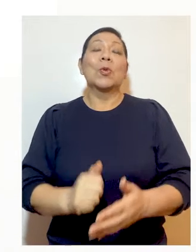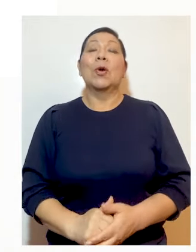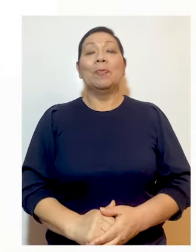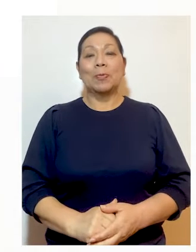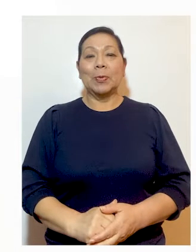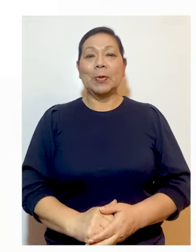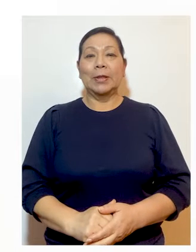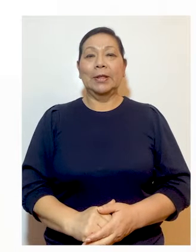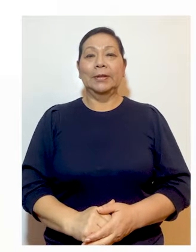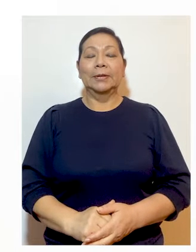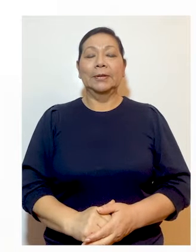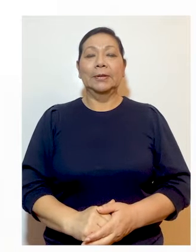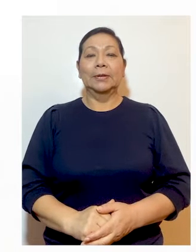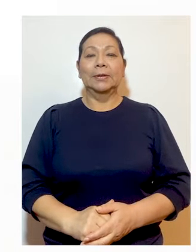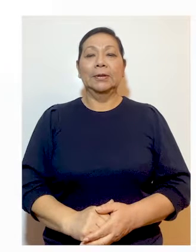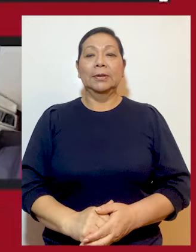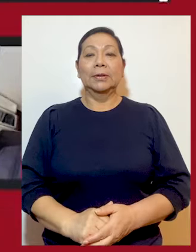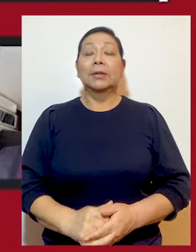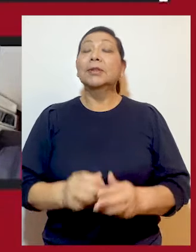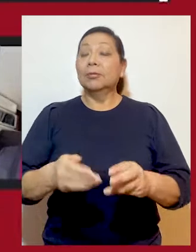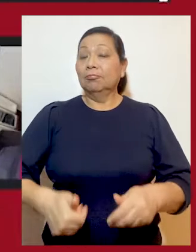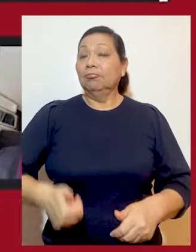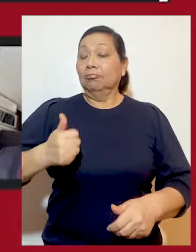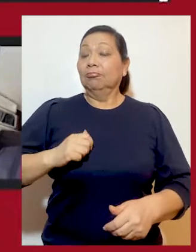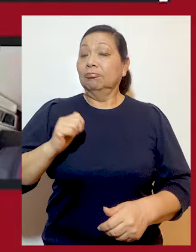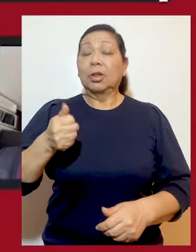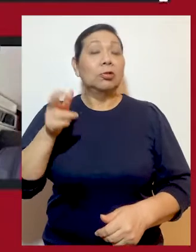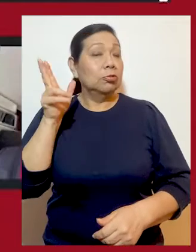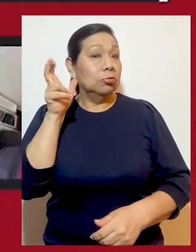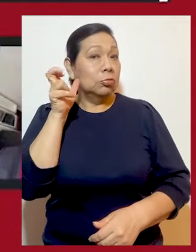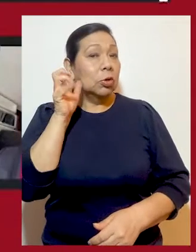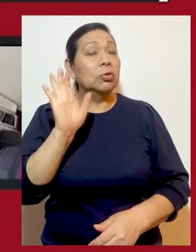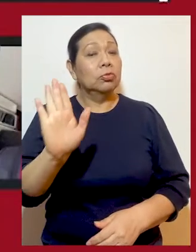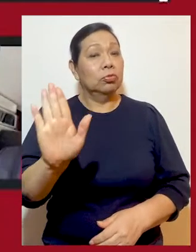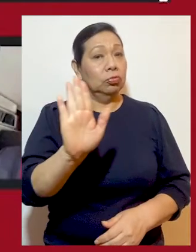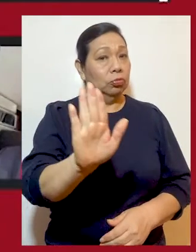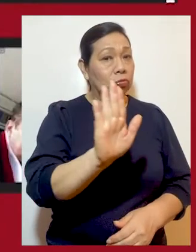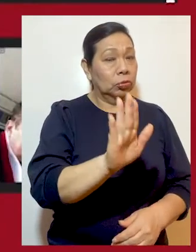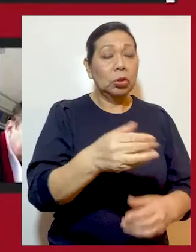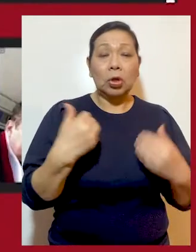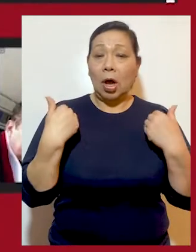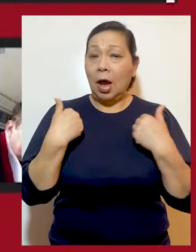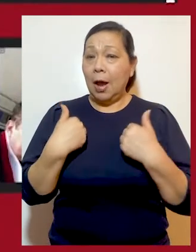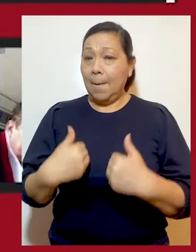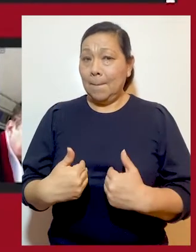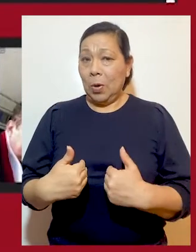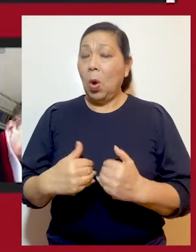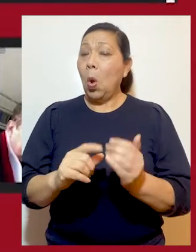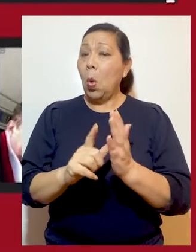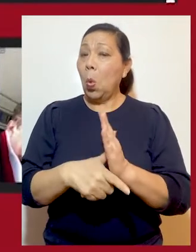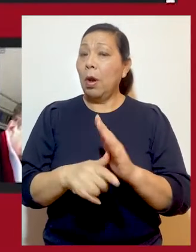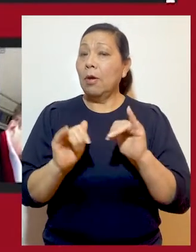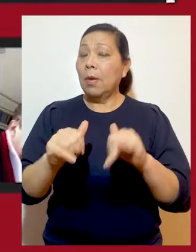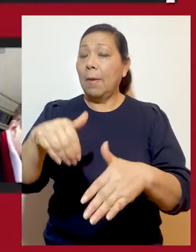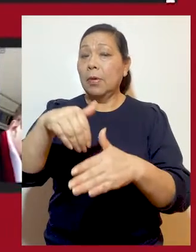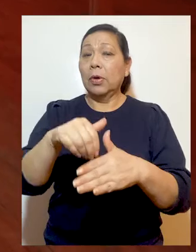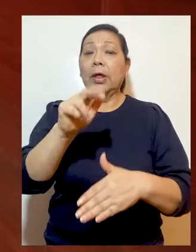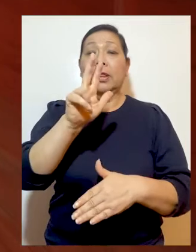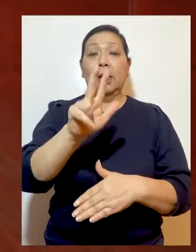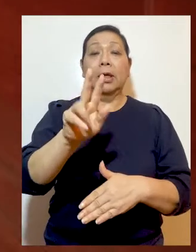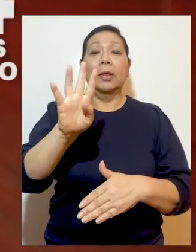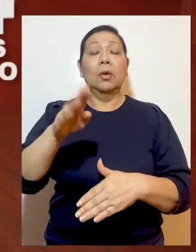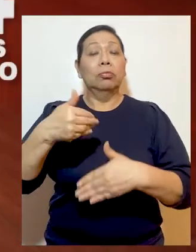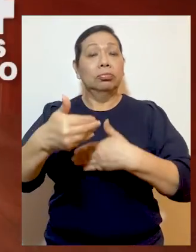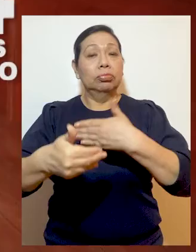y Reaseguros. Los magistrados escucharon los informes orales de los abogados y luego quedaron al